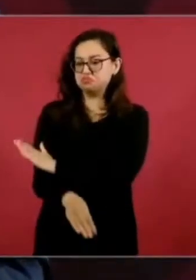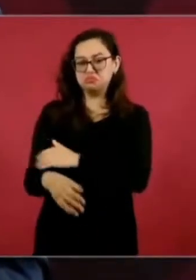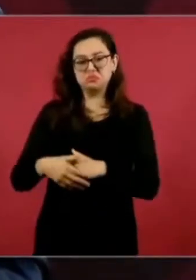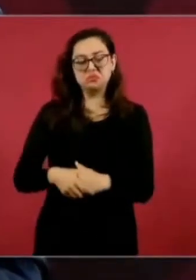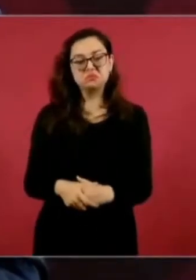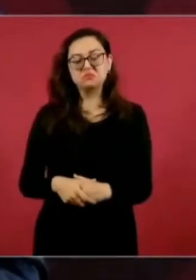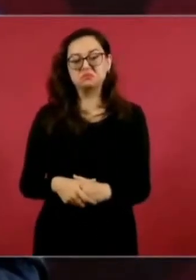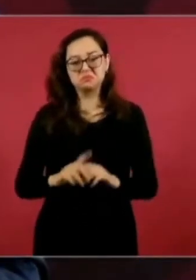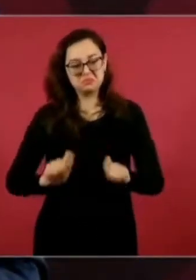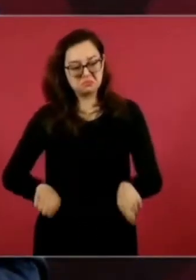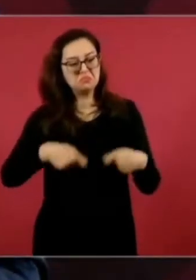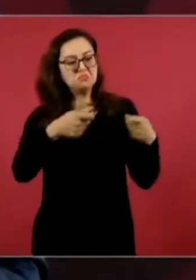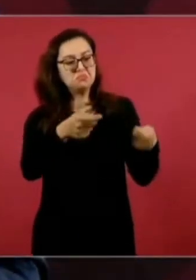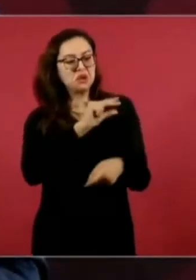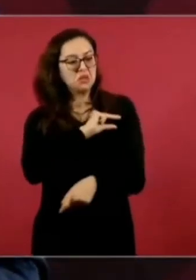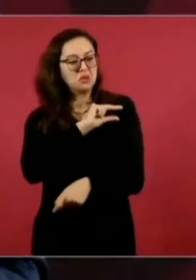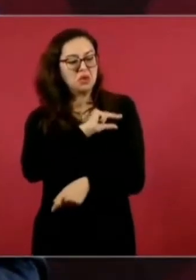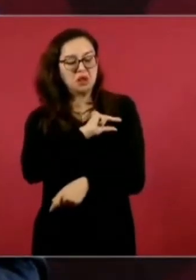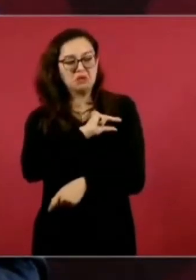duda.